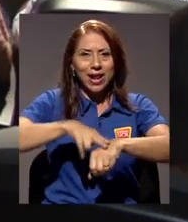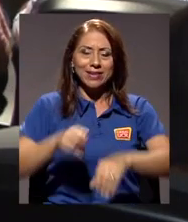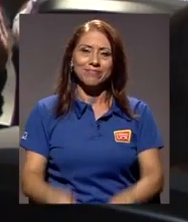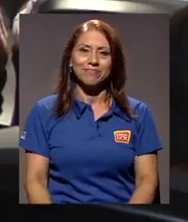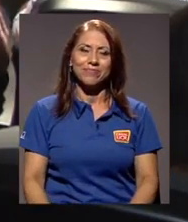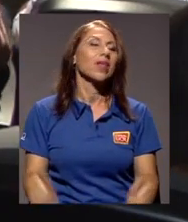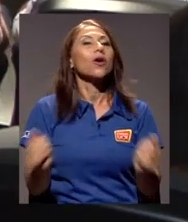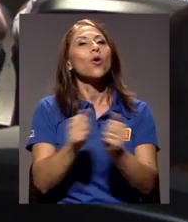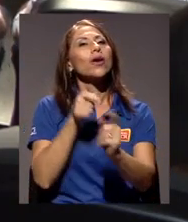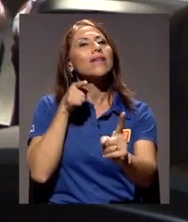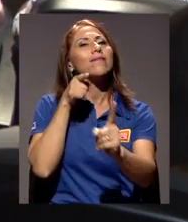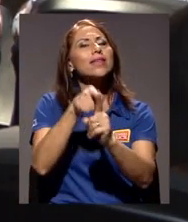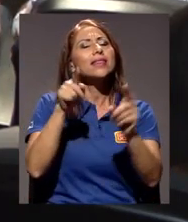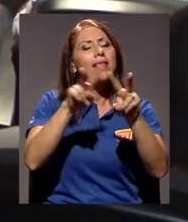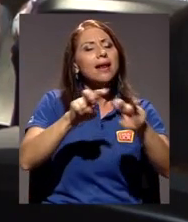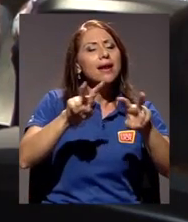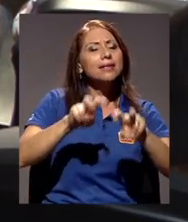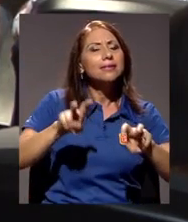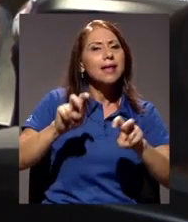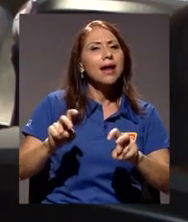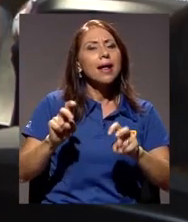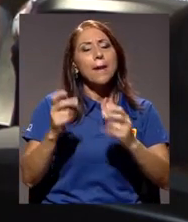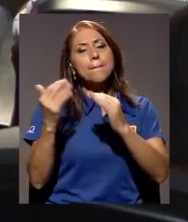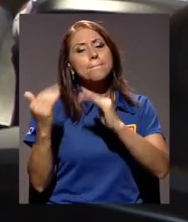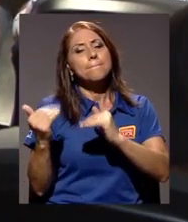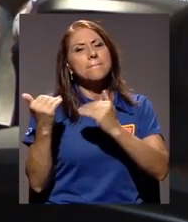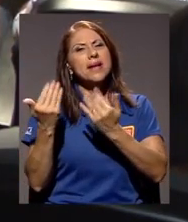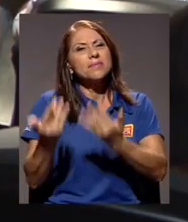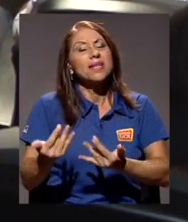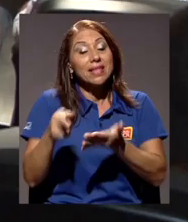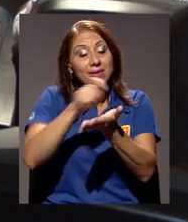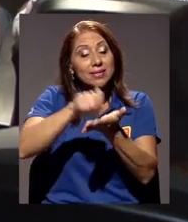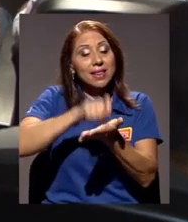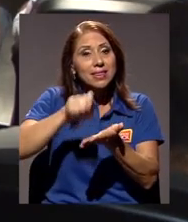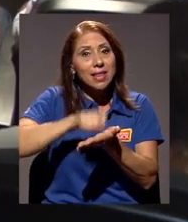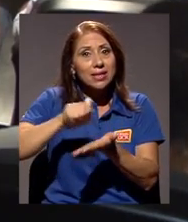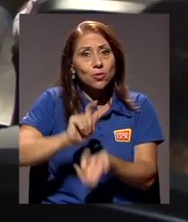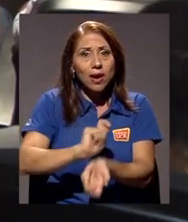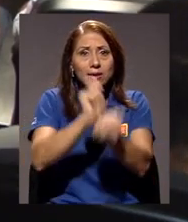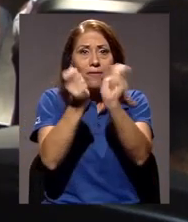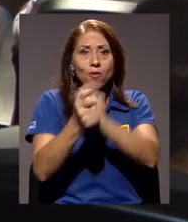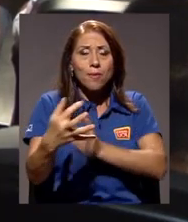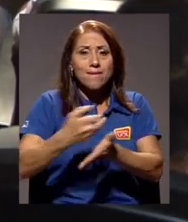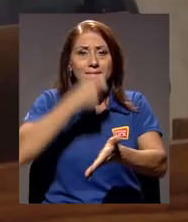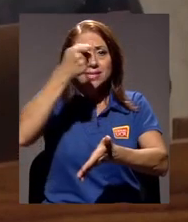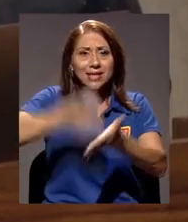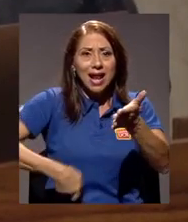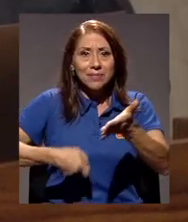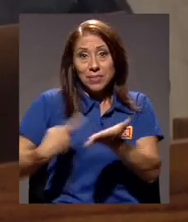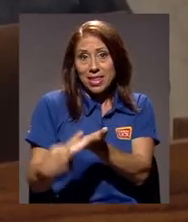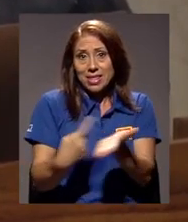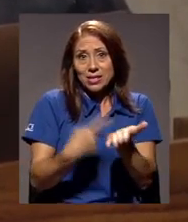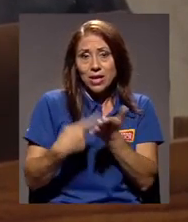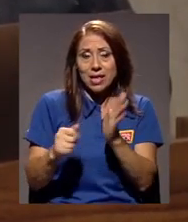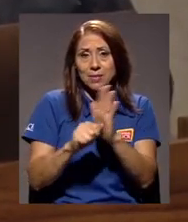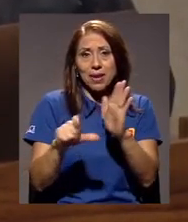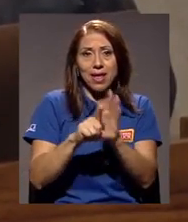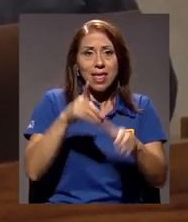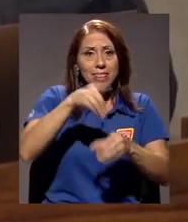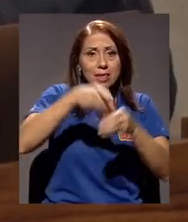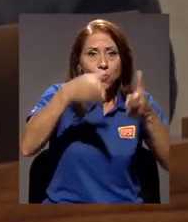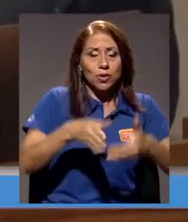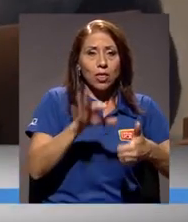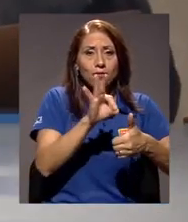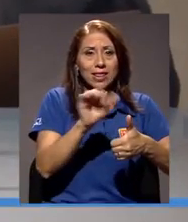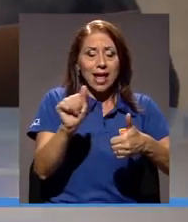Con el fin de analizar las perspectivas del texto a la reforma fiscal que se discute en la Asamblea Legislativa, el diputado del Frente Amplio